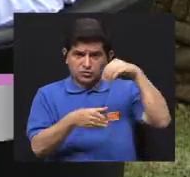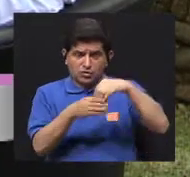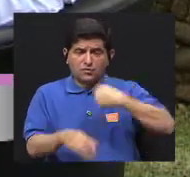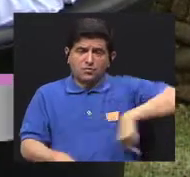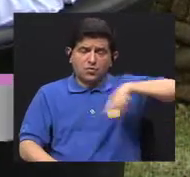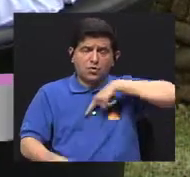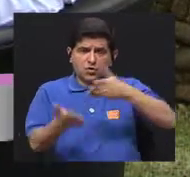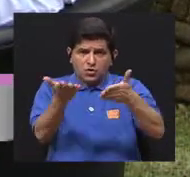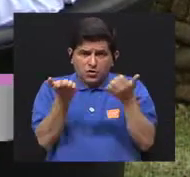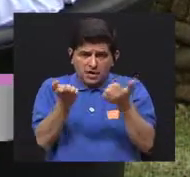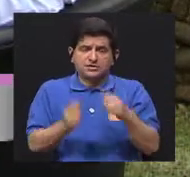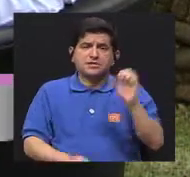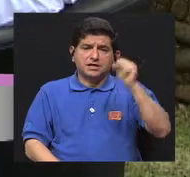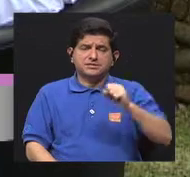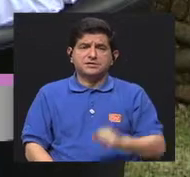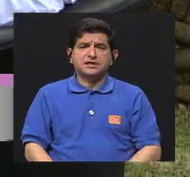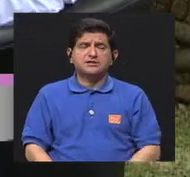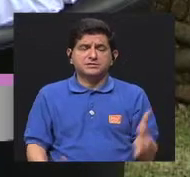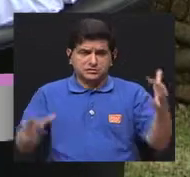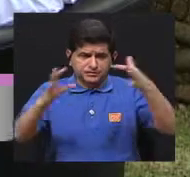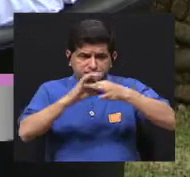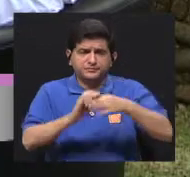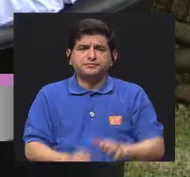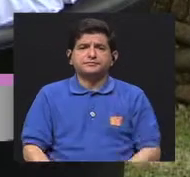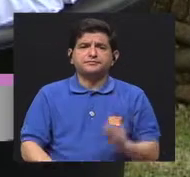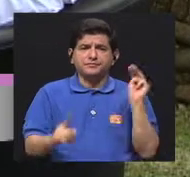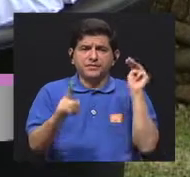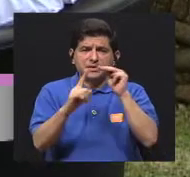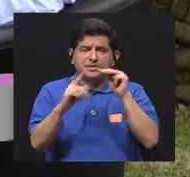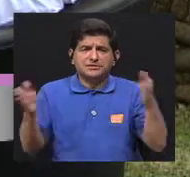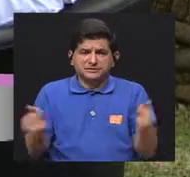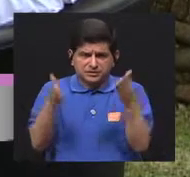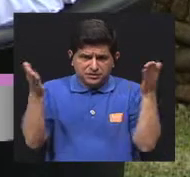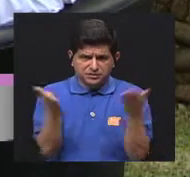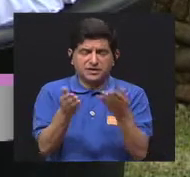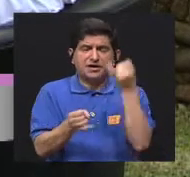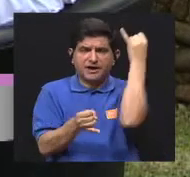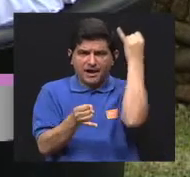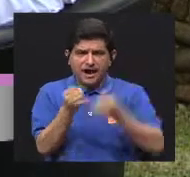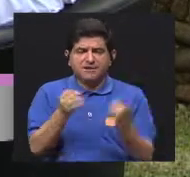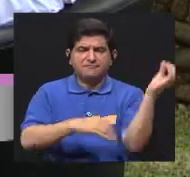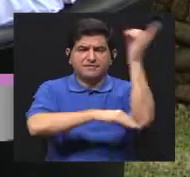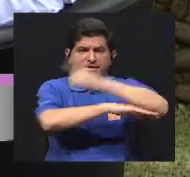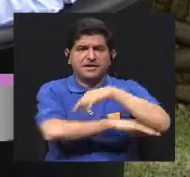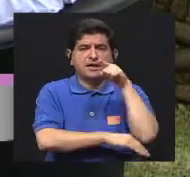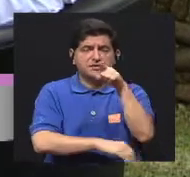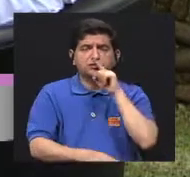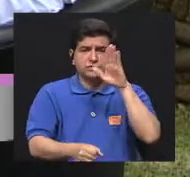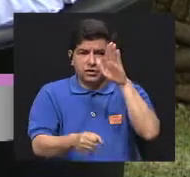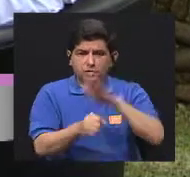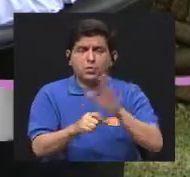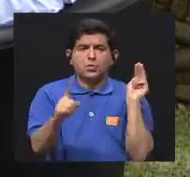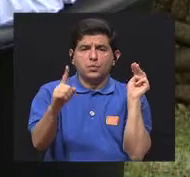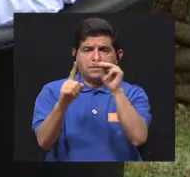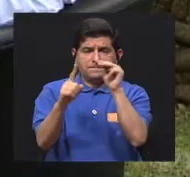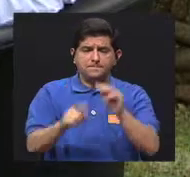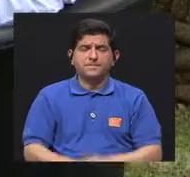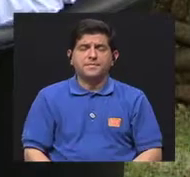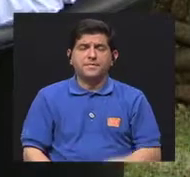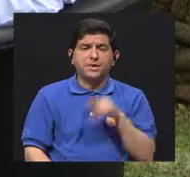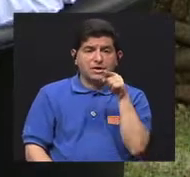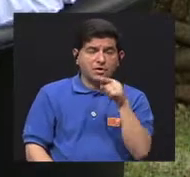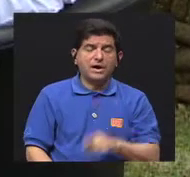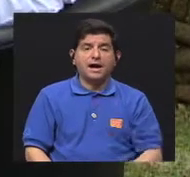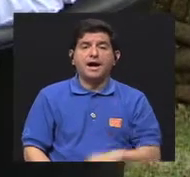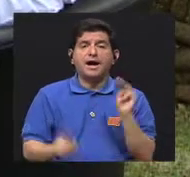componentes que queremos y que sí se han integrado los mensajes de motivación. Entonces, al final del día, si usted alcanzó esa meta, que la